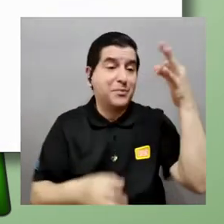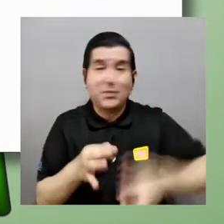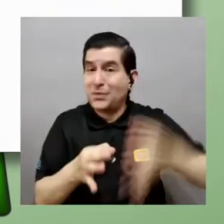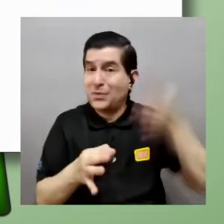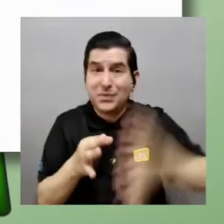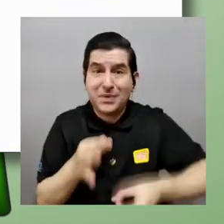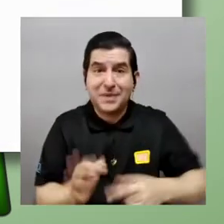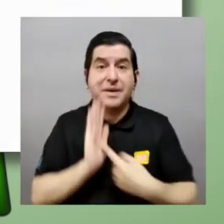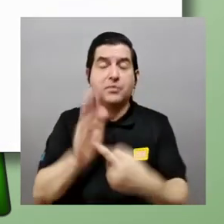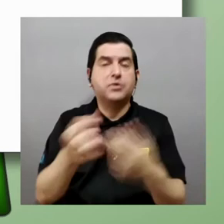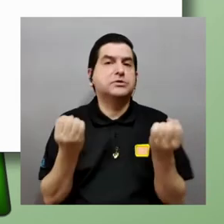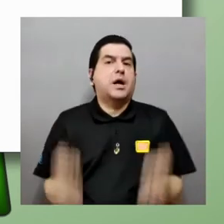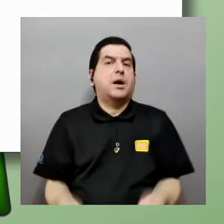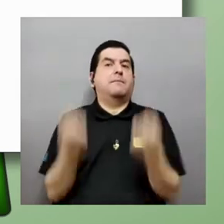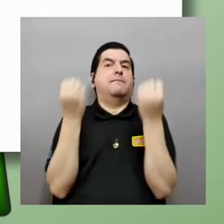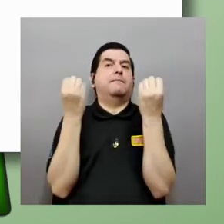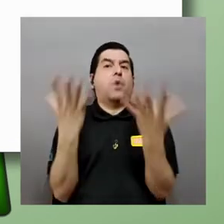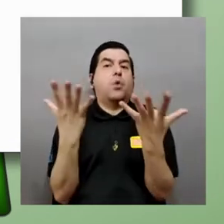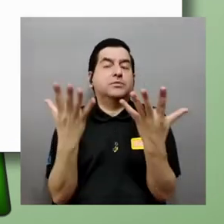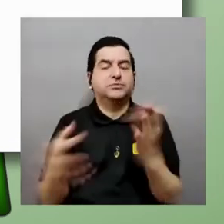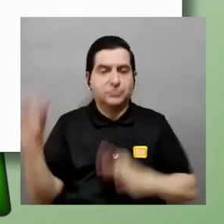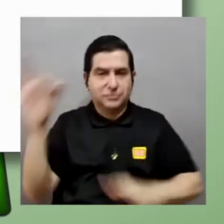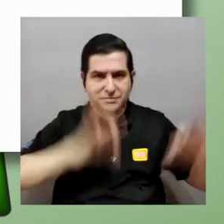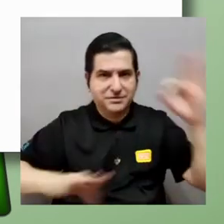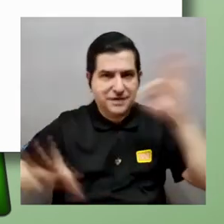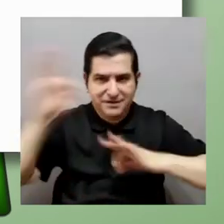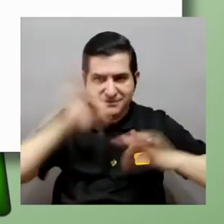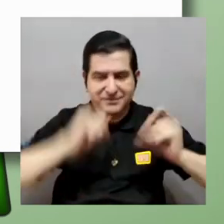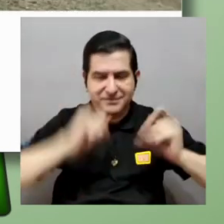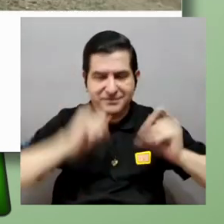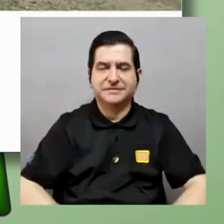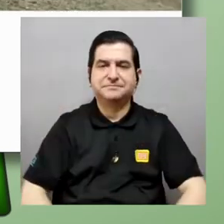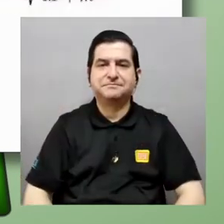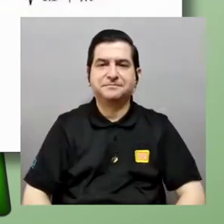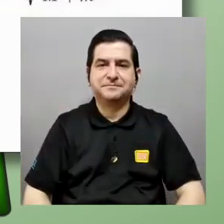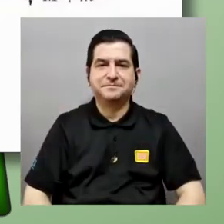cómo un problema tan sencillo nos dice tanto de la física?